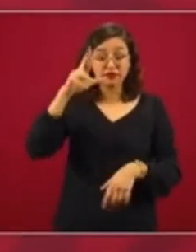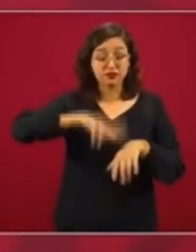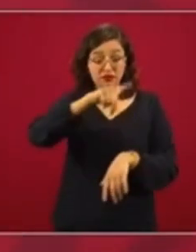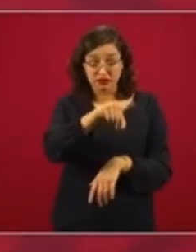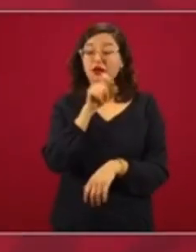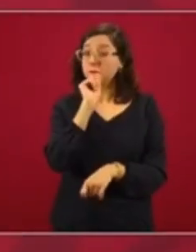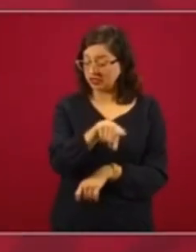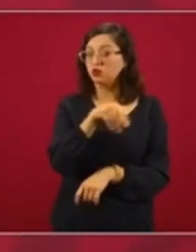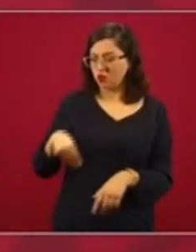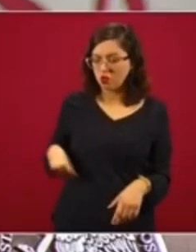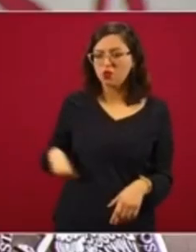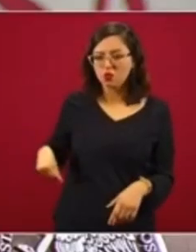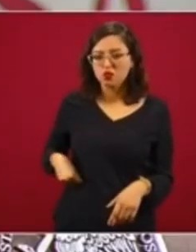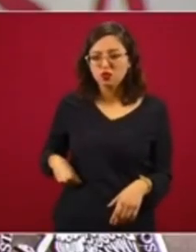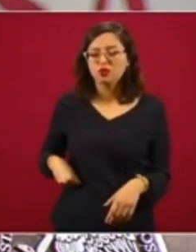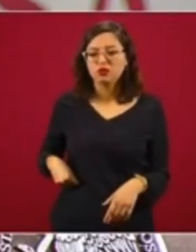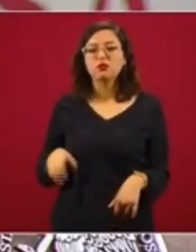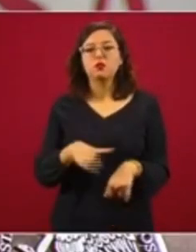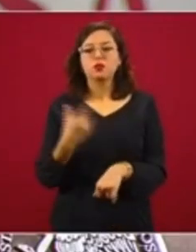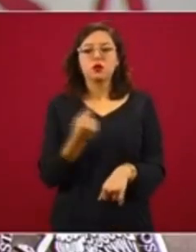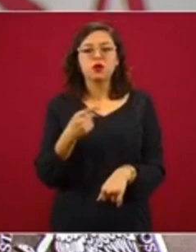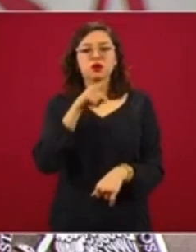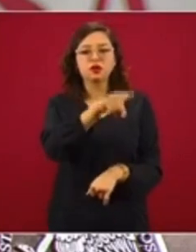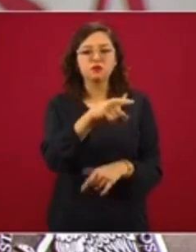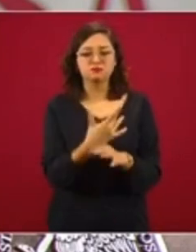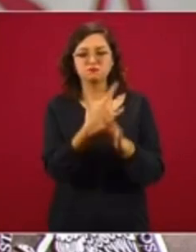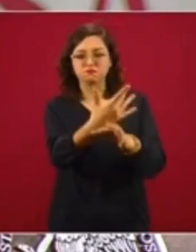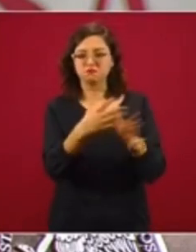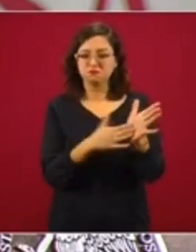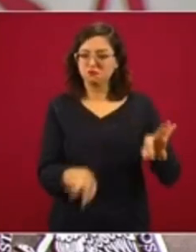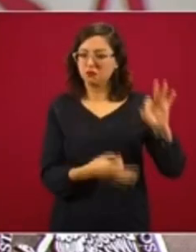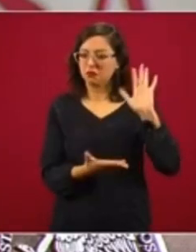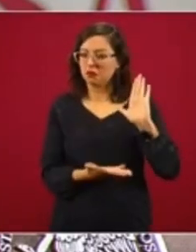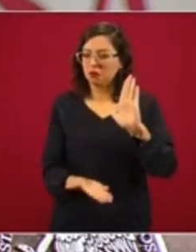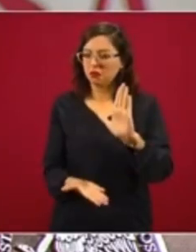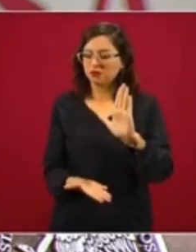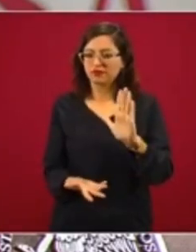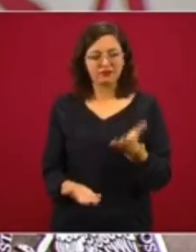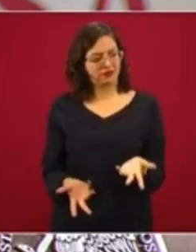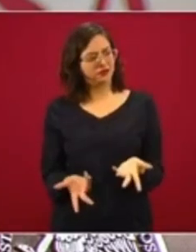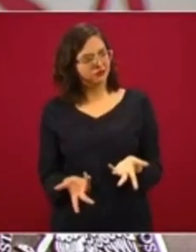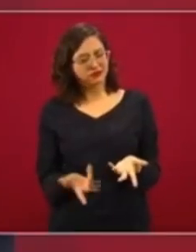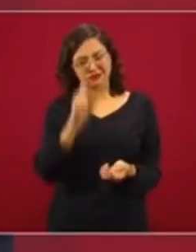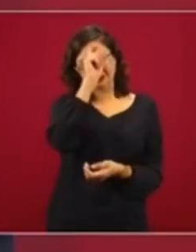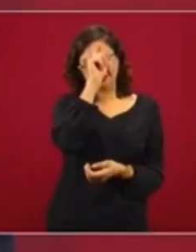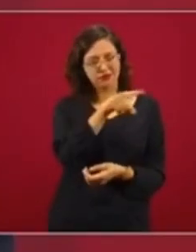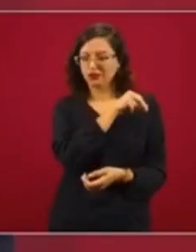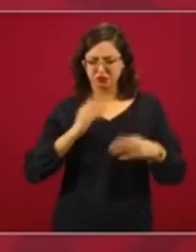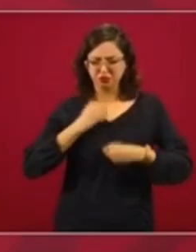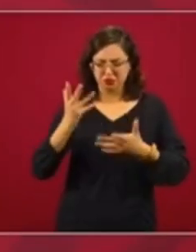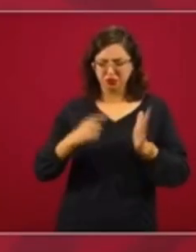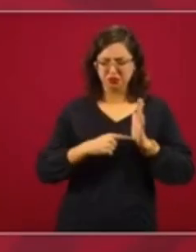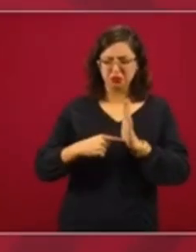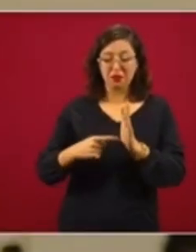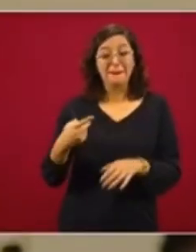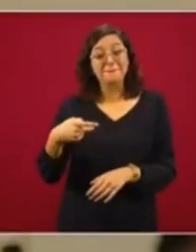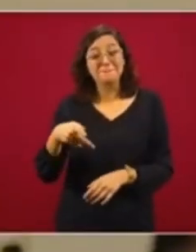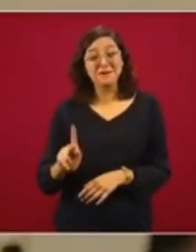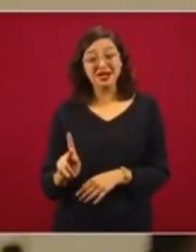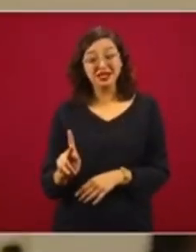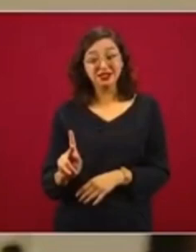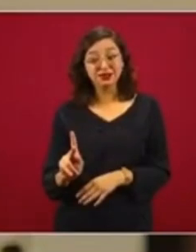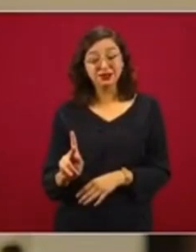porque ella dio a conocer un documento, cosa que no debió hacer. Pero en el supuesto